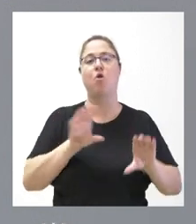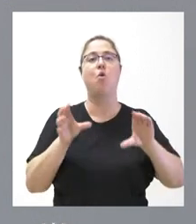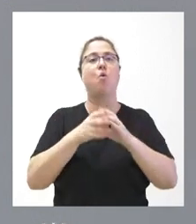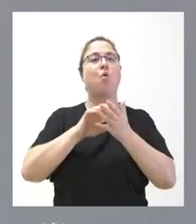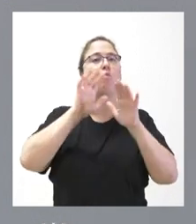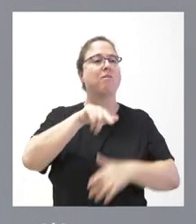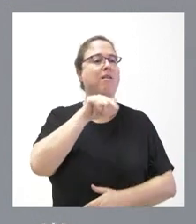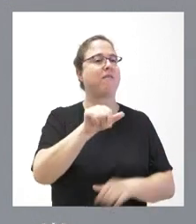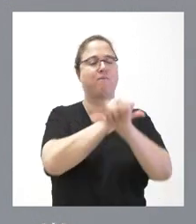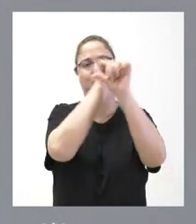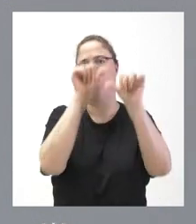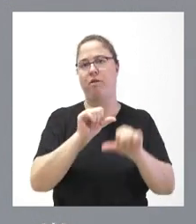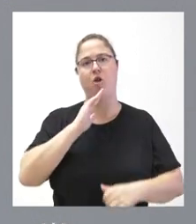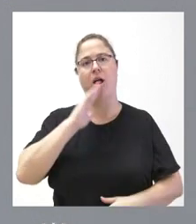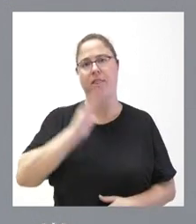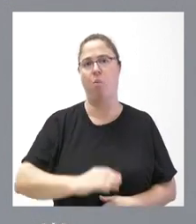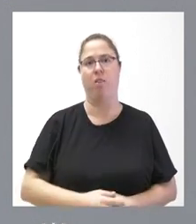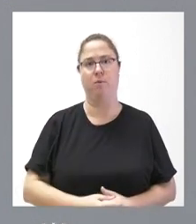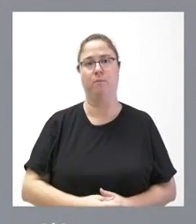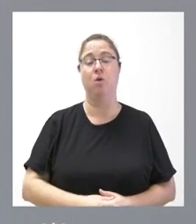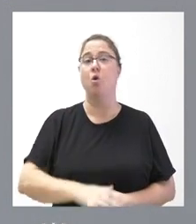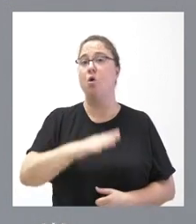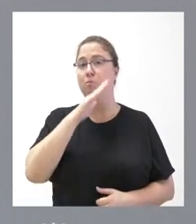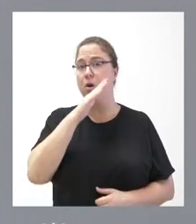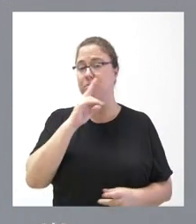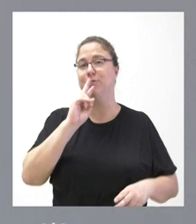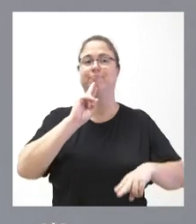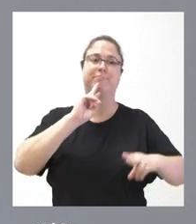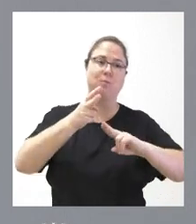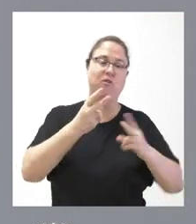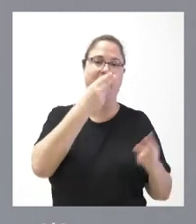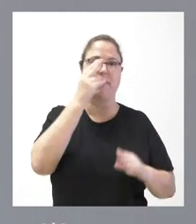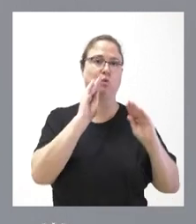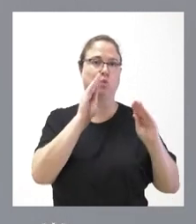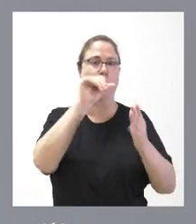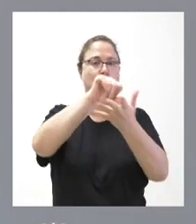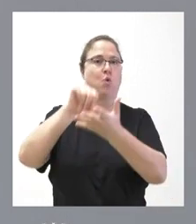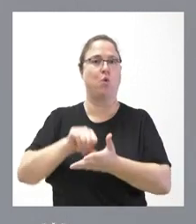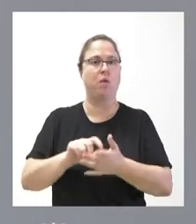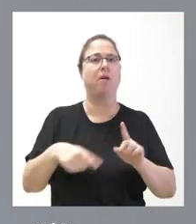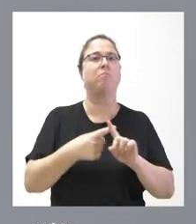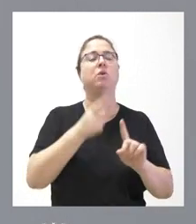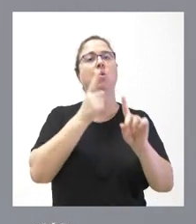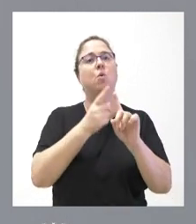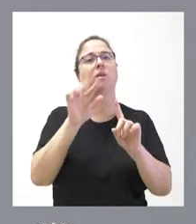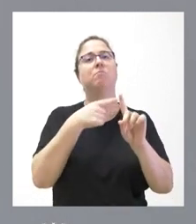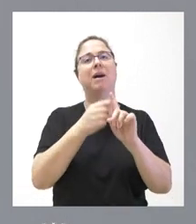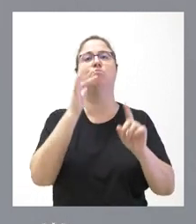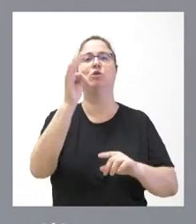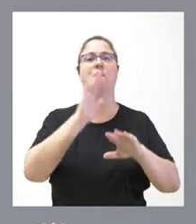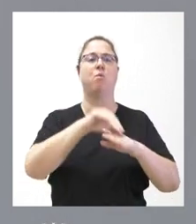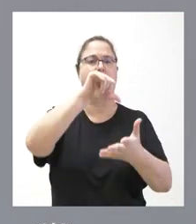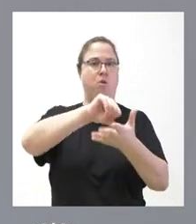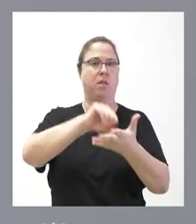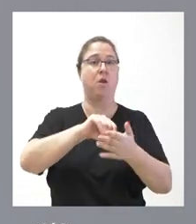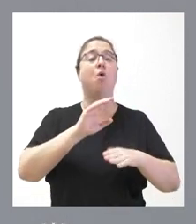modelo y sea el modelo adecuado y acertado, y, por tanto, responda a los intereses de la ciudad y sea útil y positivo para la ciudad. Y, por tanto, ya